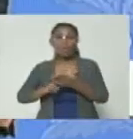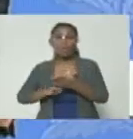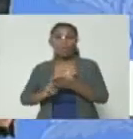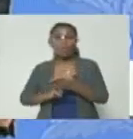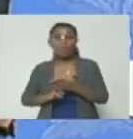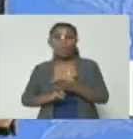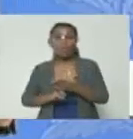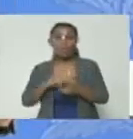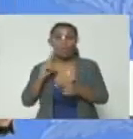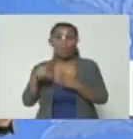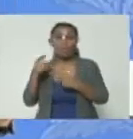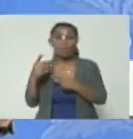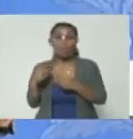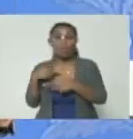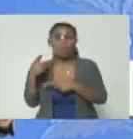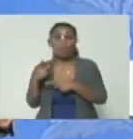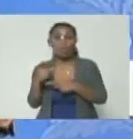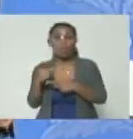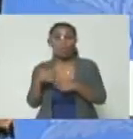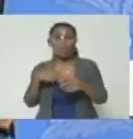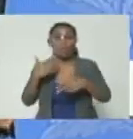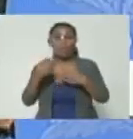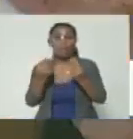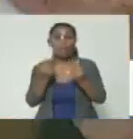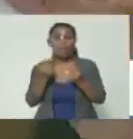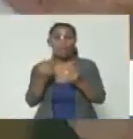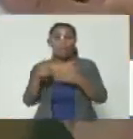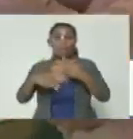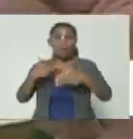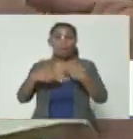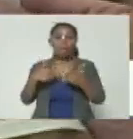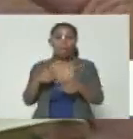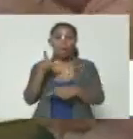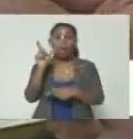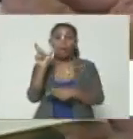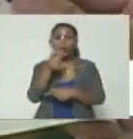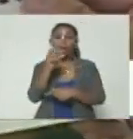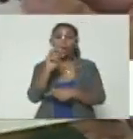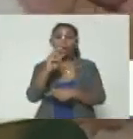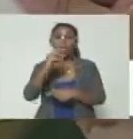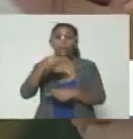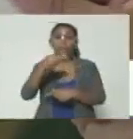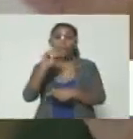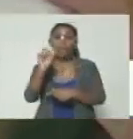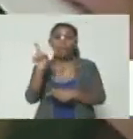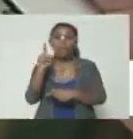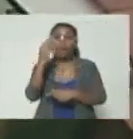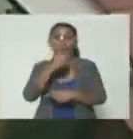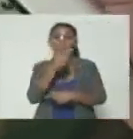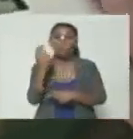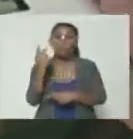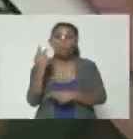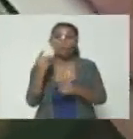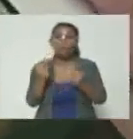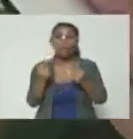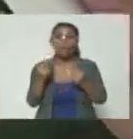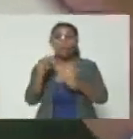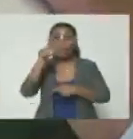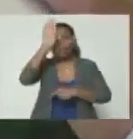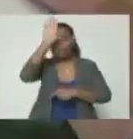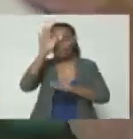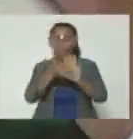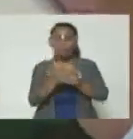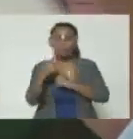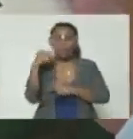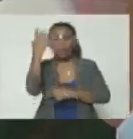Somasa y con Graterón lo de la plata para los malandros el Gocho está comprometido el Gocho de la Vega está comprometido a mover los activistas y Hasler